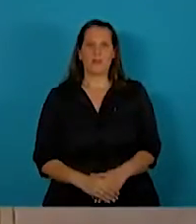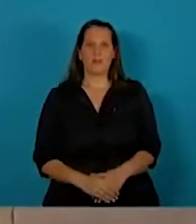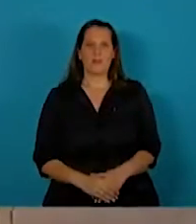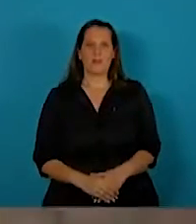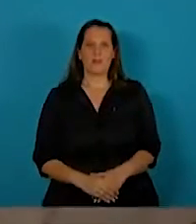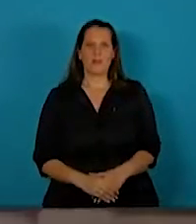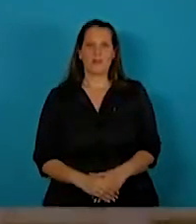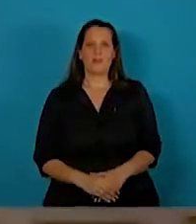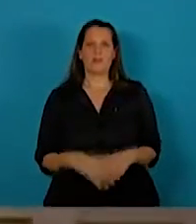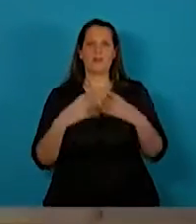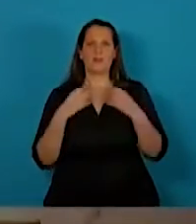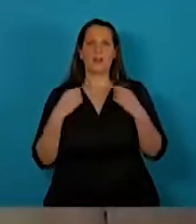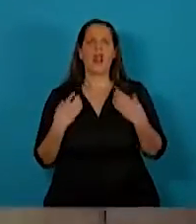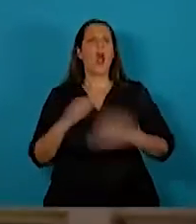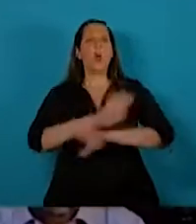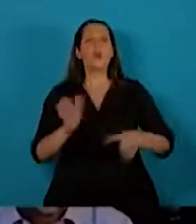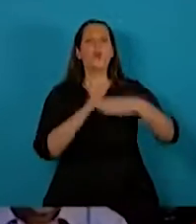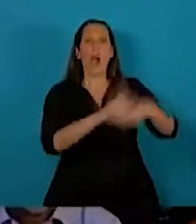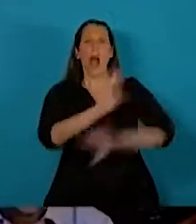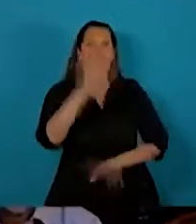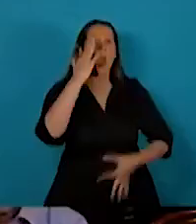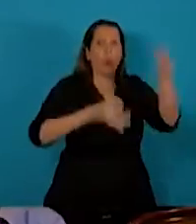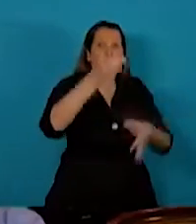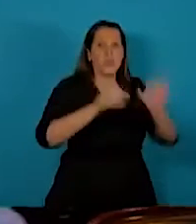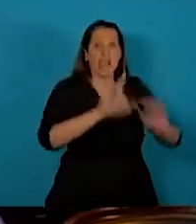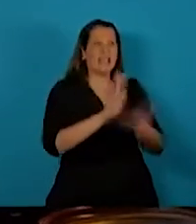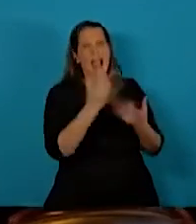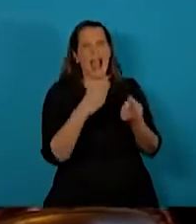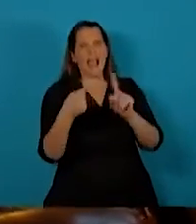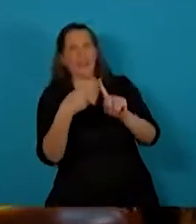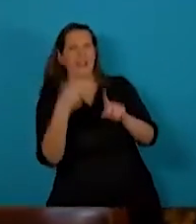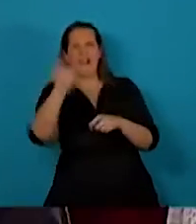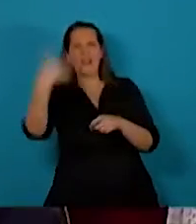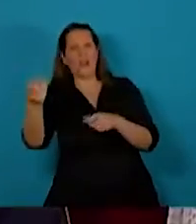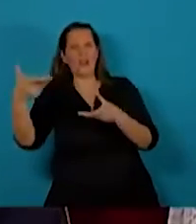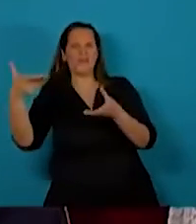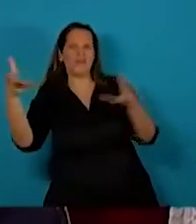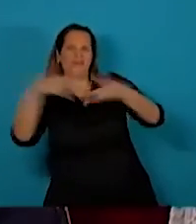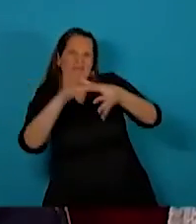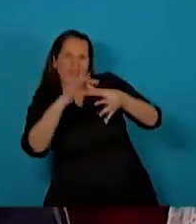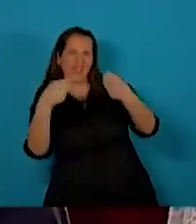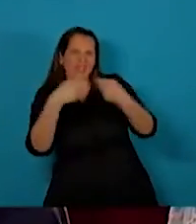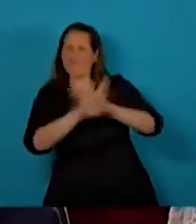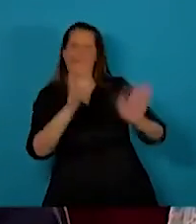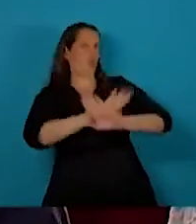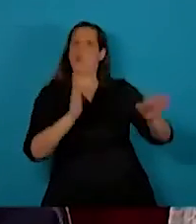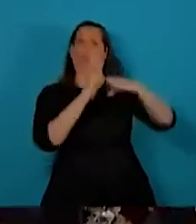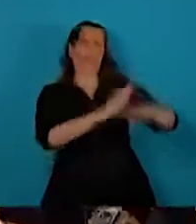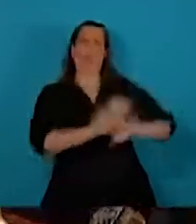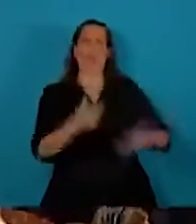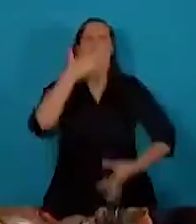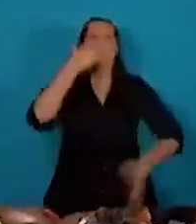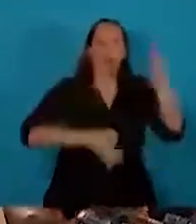Nunca más a una justicia contaminada por servicios de inteligencia. Nunca más a una justicia